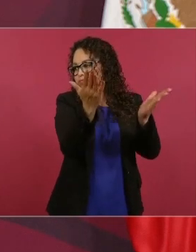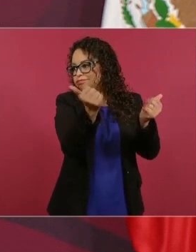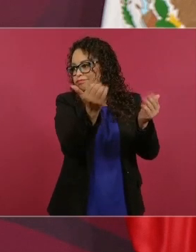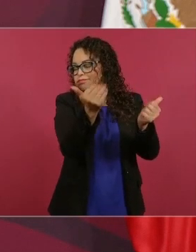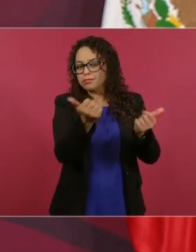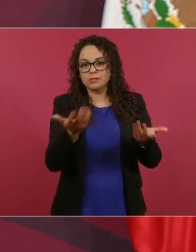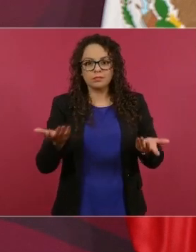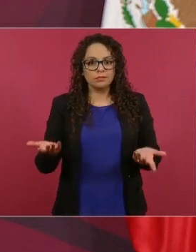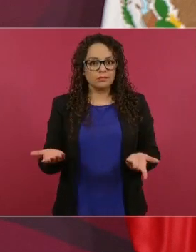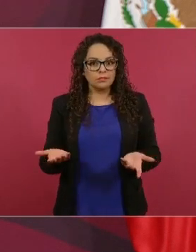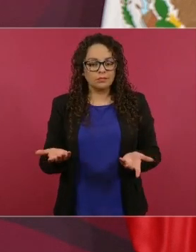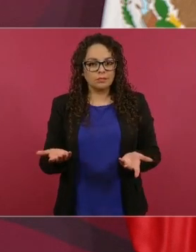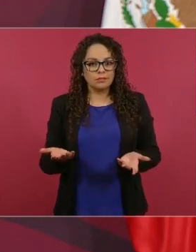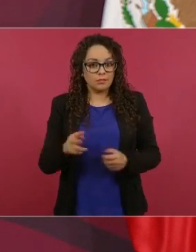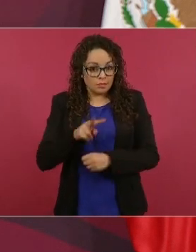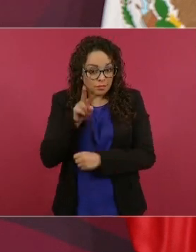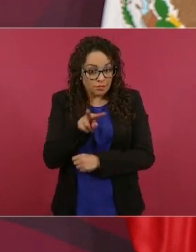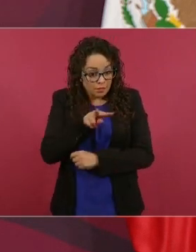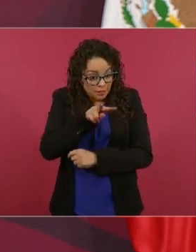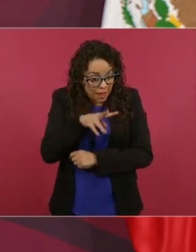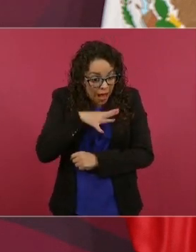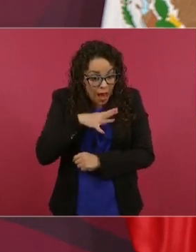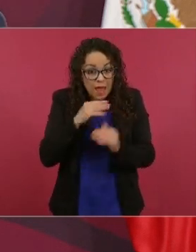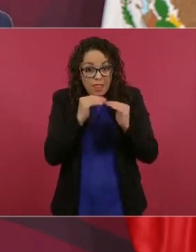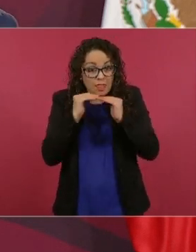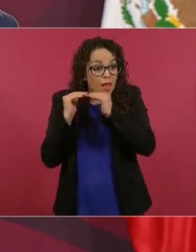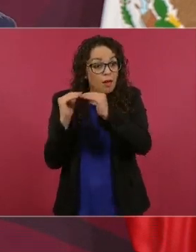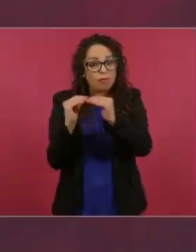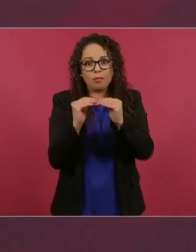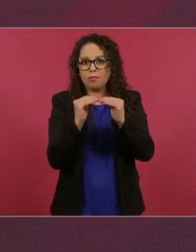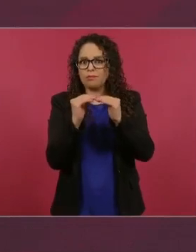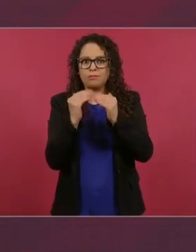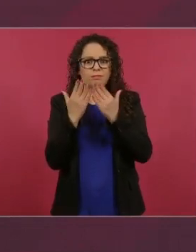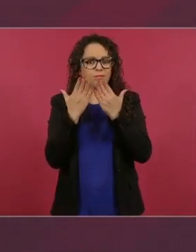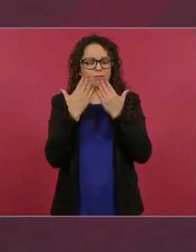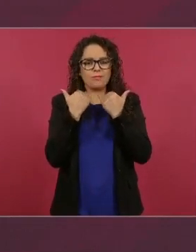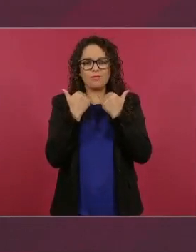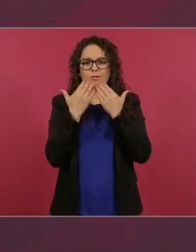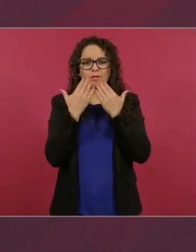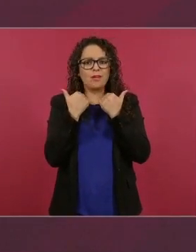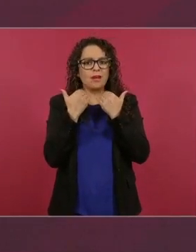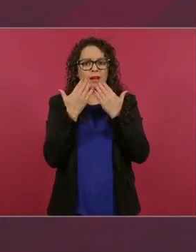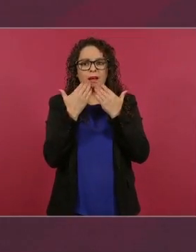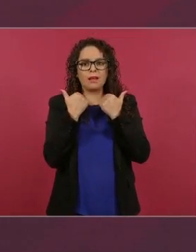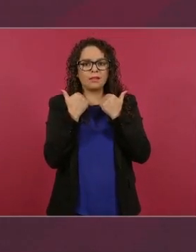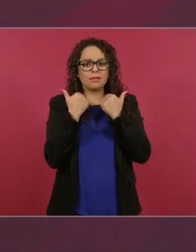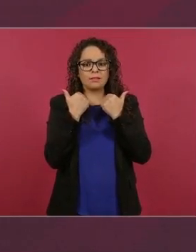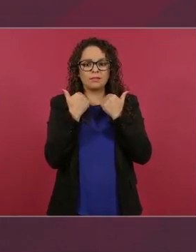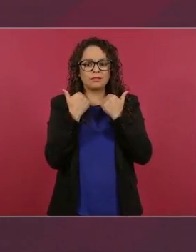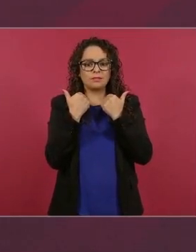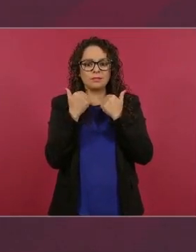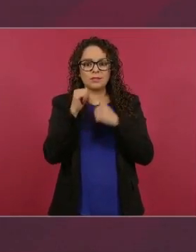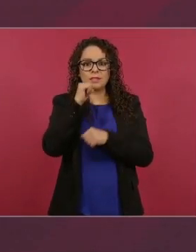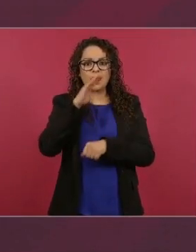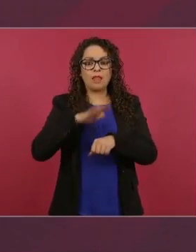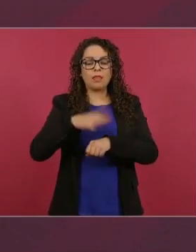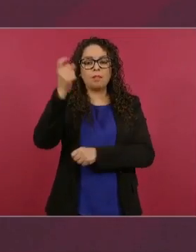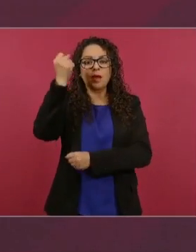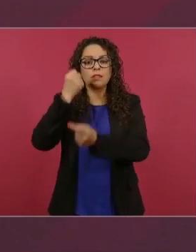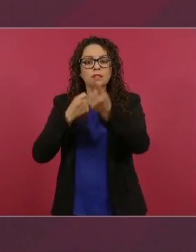lo que existía, lo que predominaba era una oligarquía,